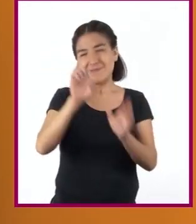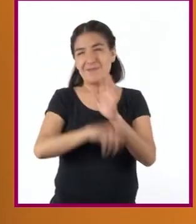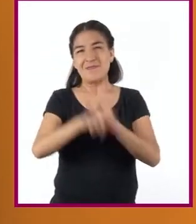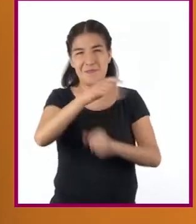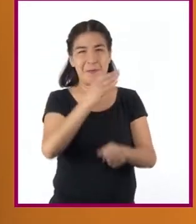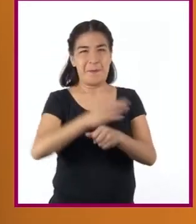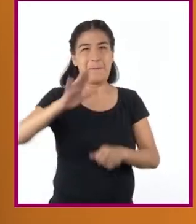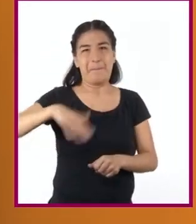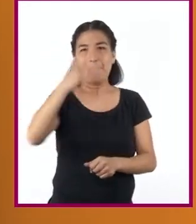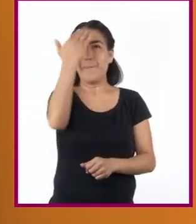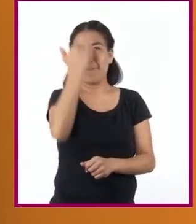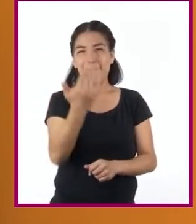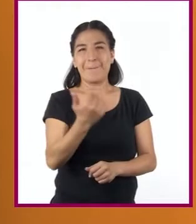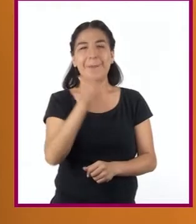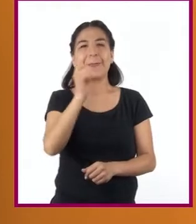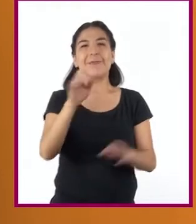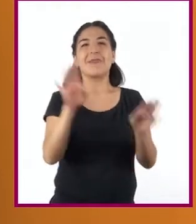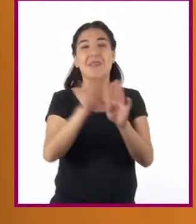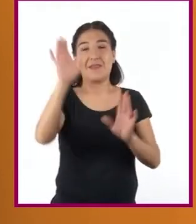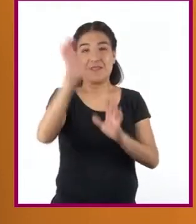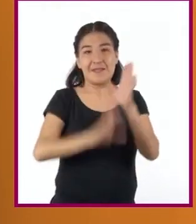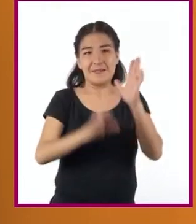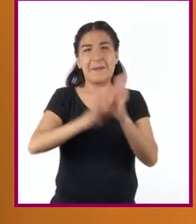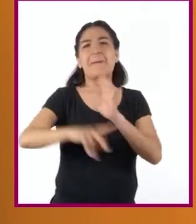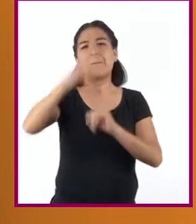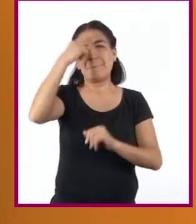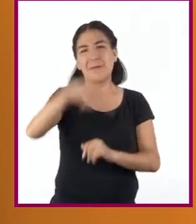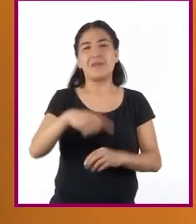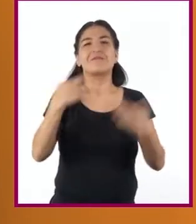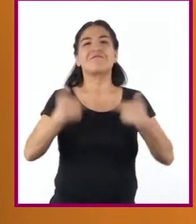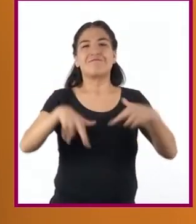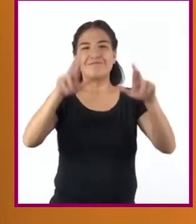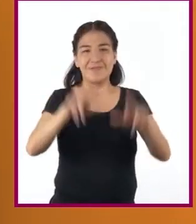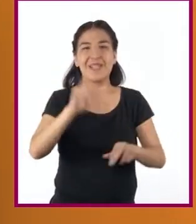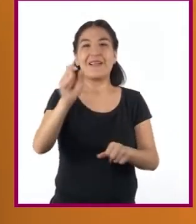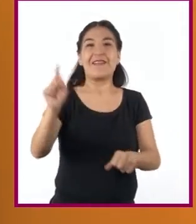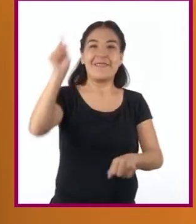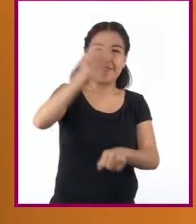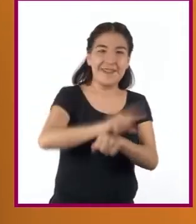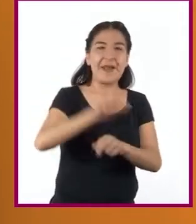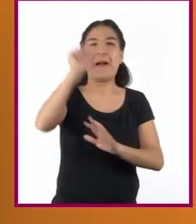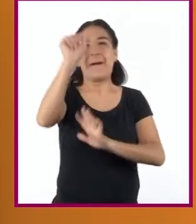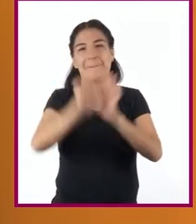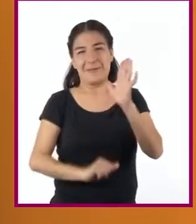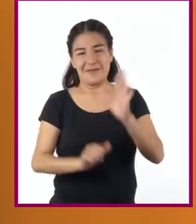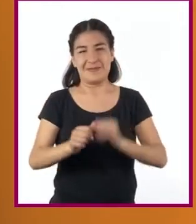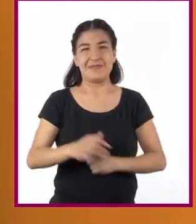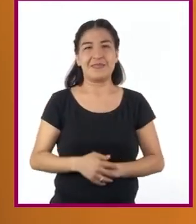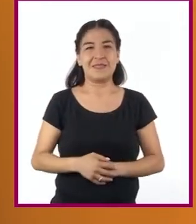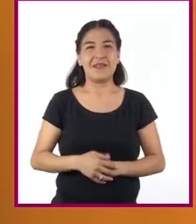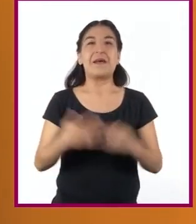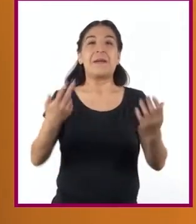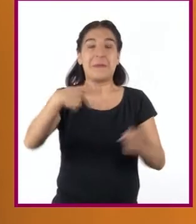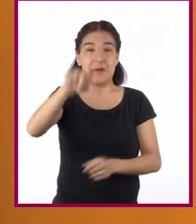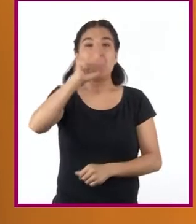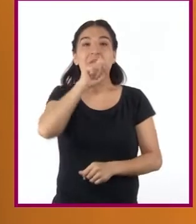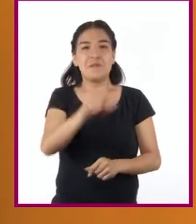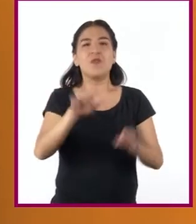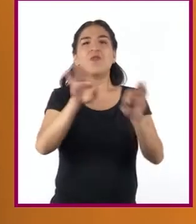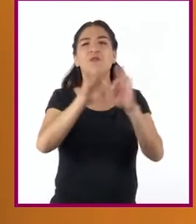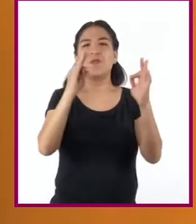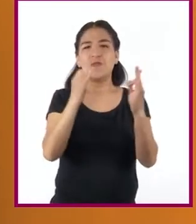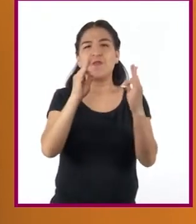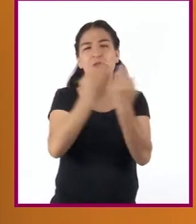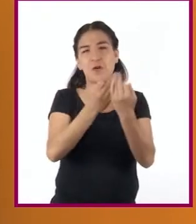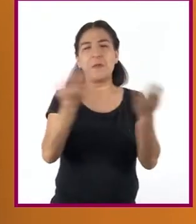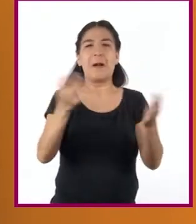ejemplo, que en su calendario hicieron eso justamente representar los días y los meses. Pero se dio también en forma de